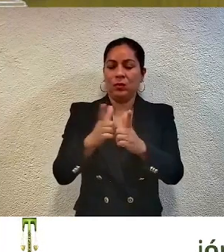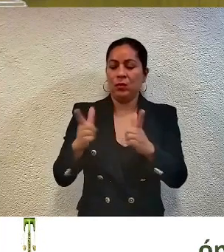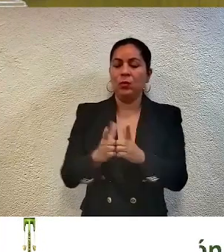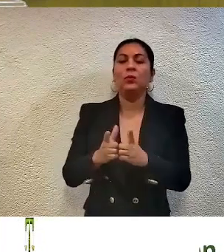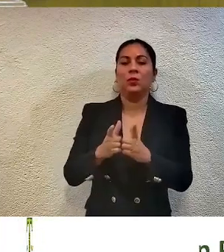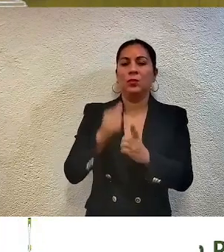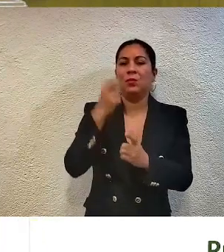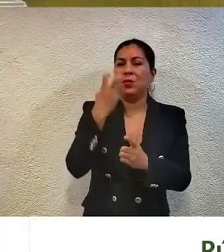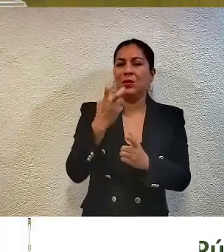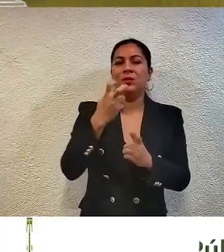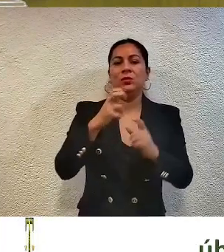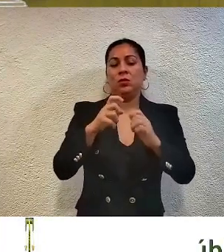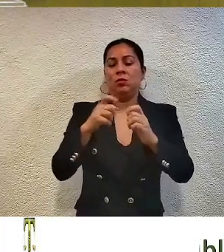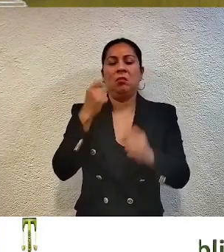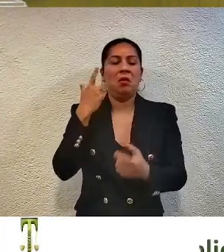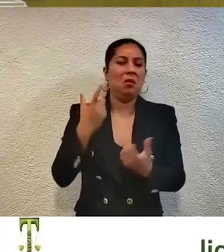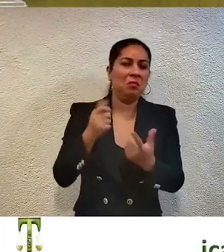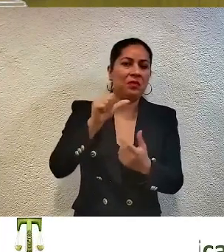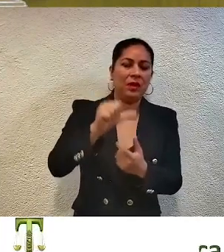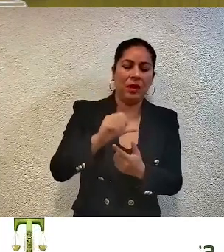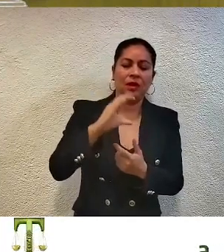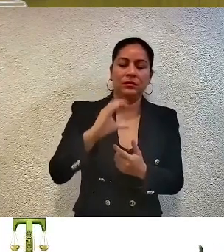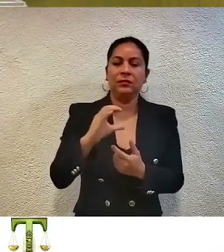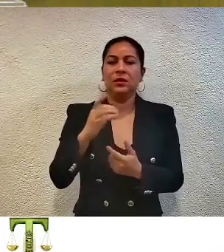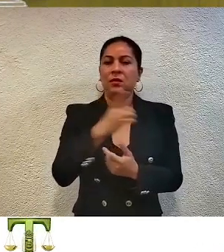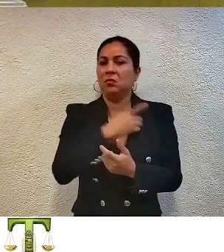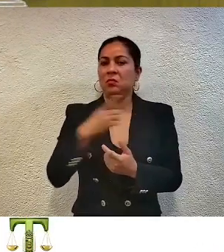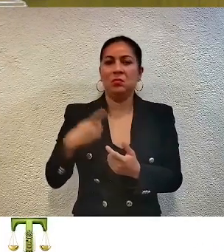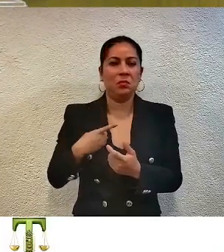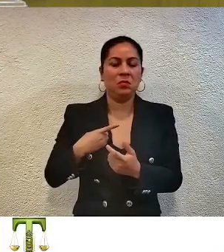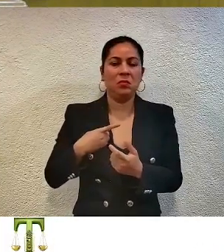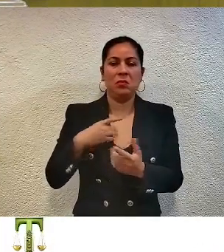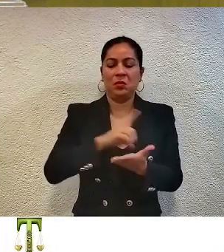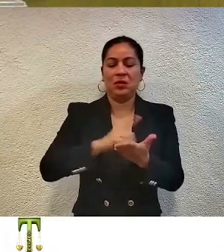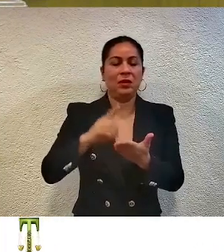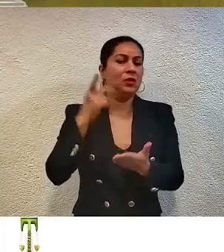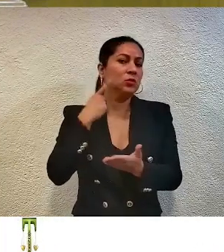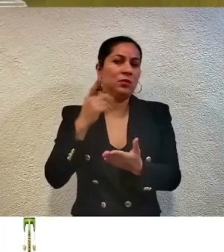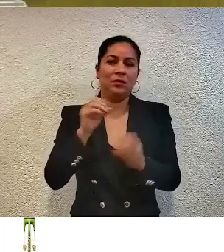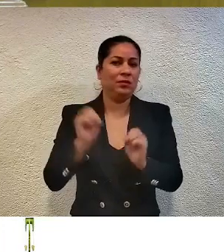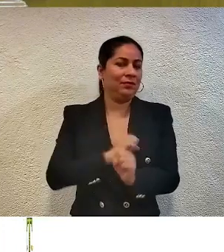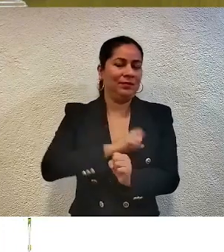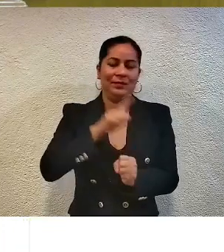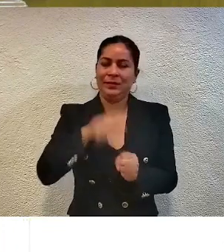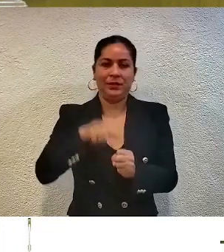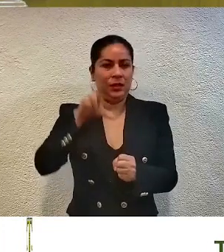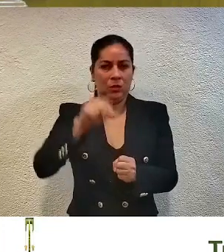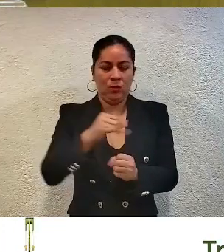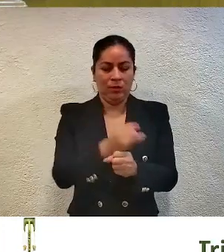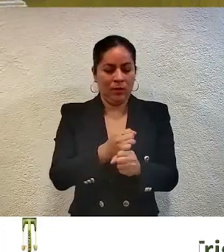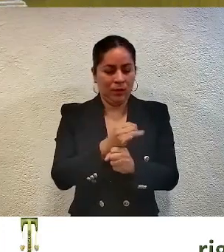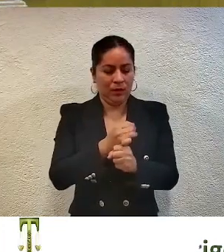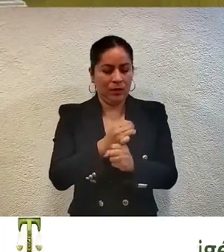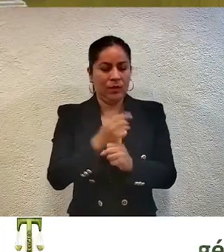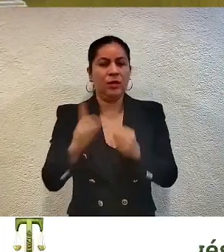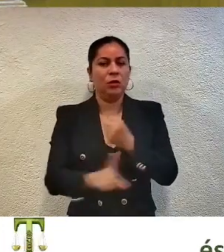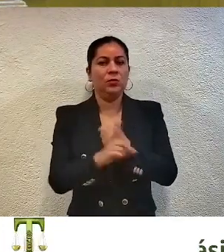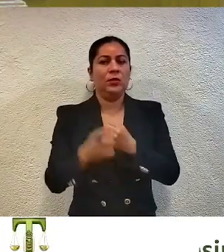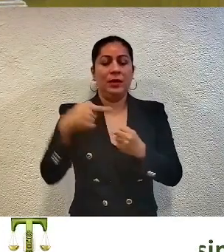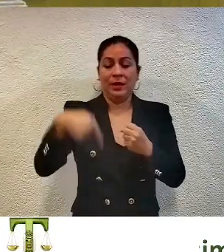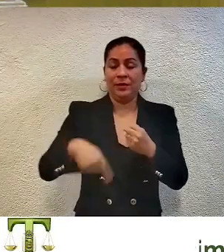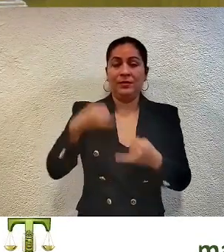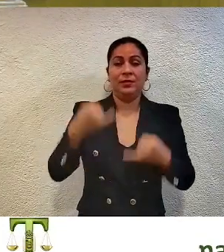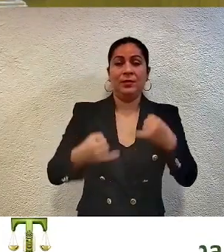organización de personas de la diversidad no debe suponer un derecho político electoral preferente. Analizados que fueron los agravios expuestos, este tribunal